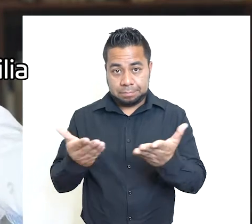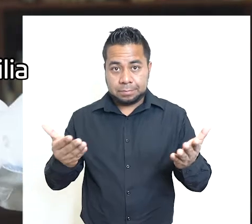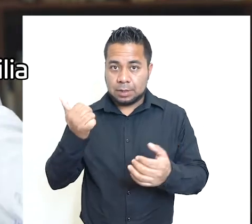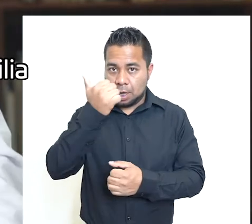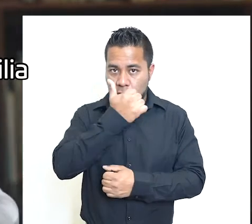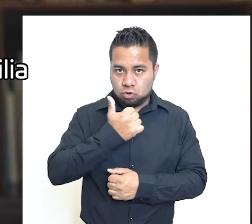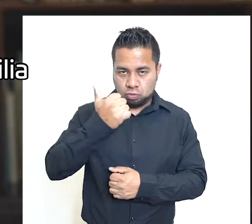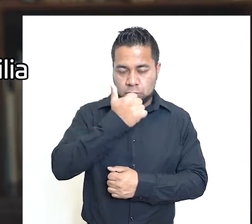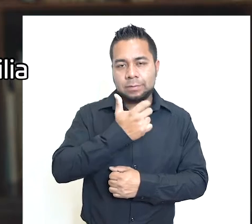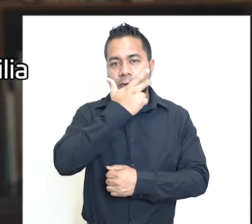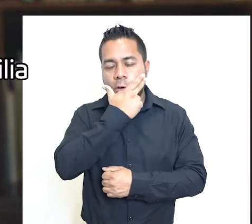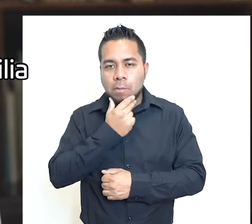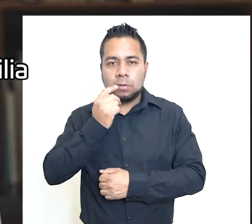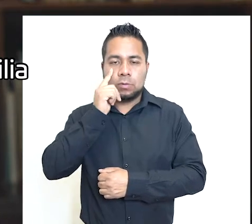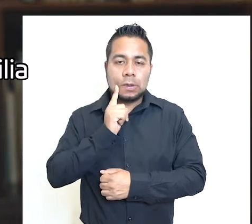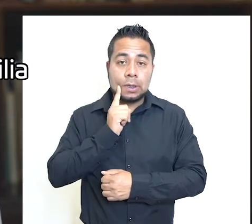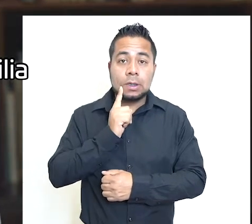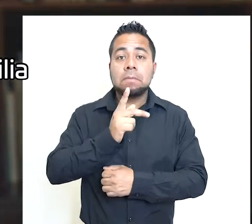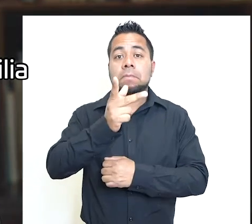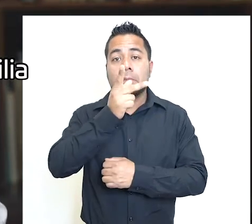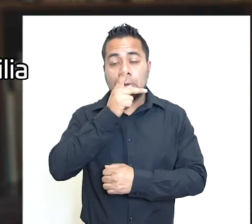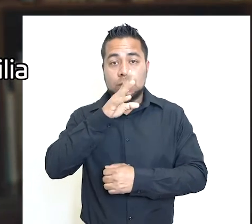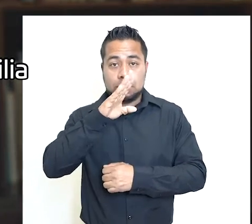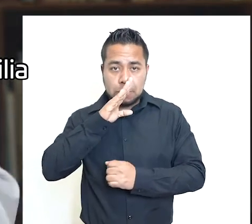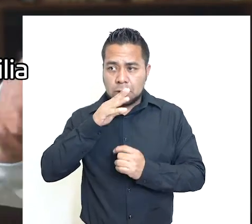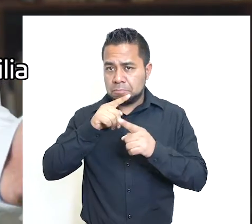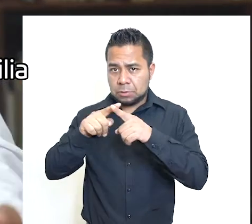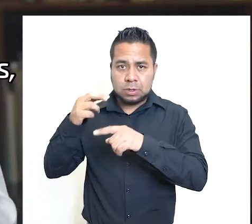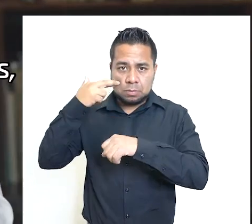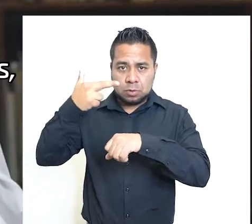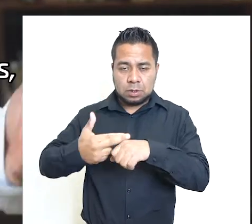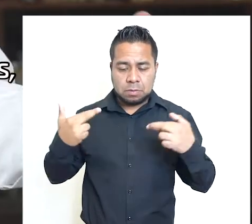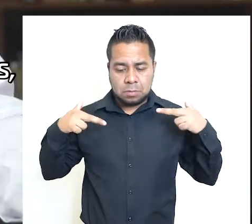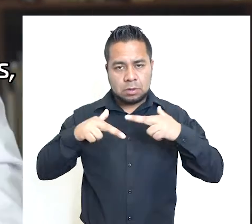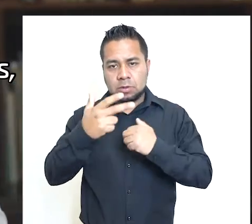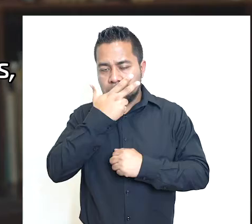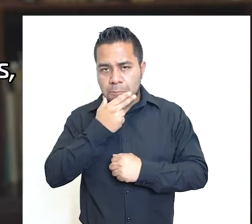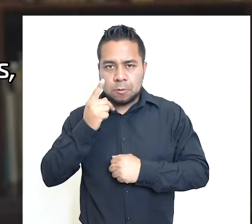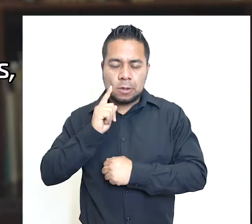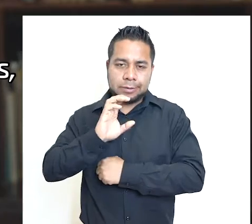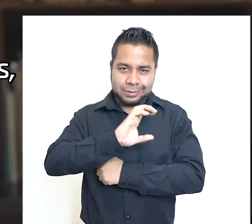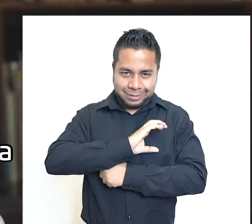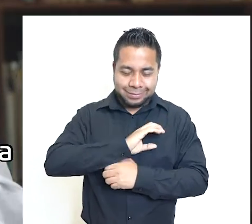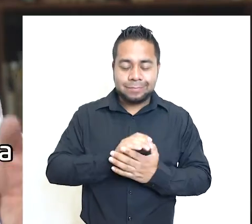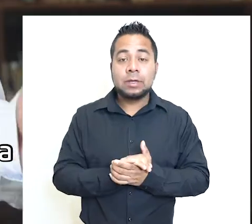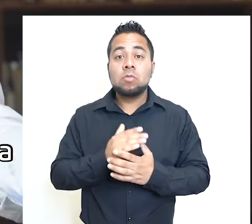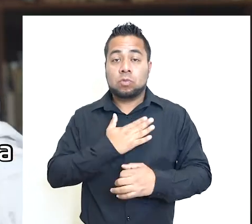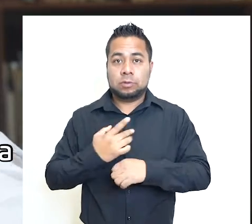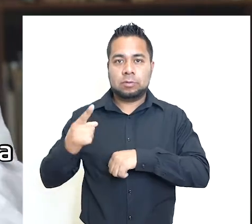Queridas y queridos estudiantes, madres, padres de familia y tutores, apreciables maestras y maestros,